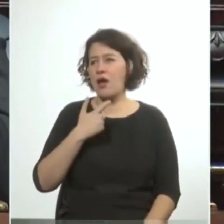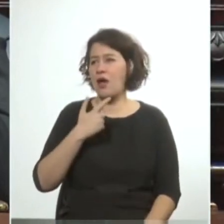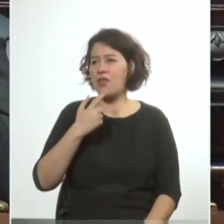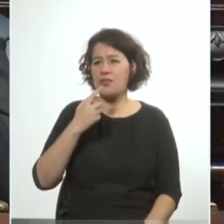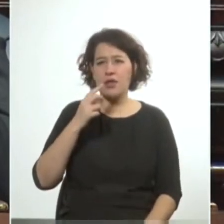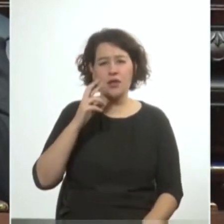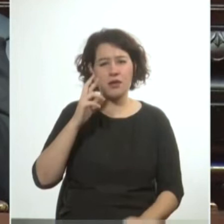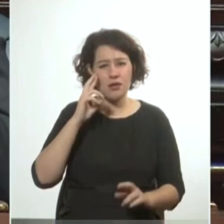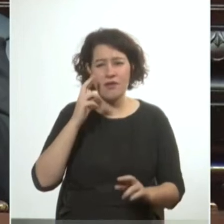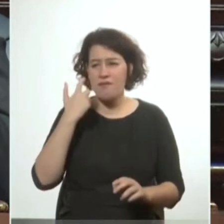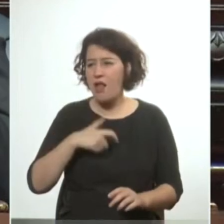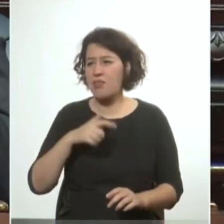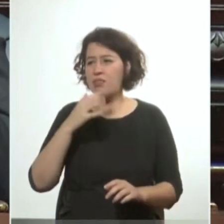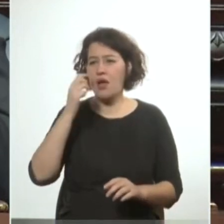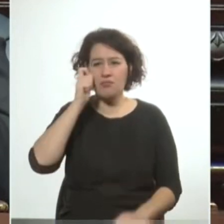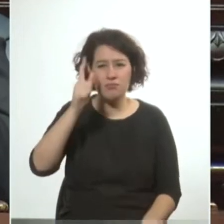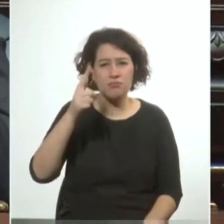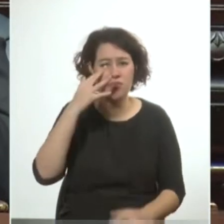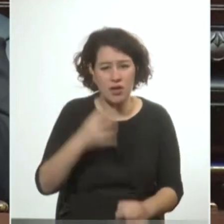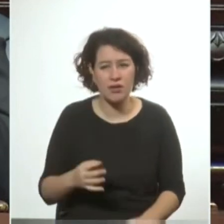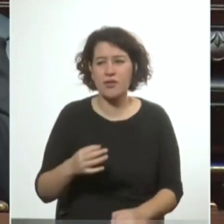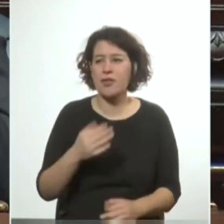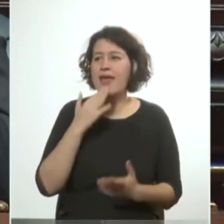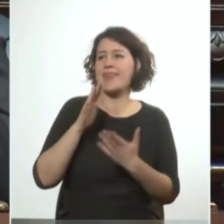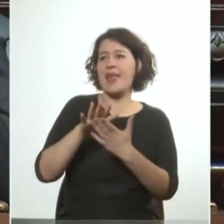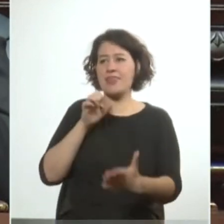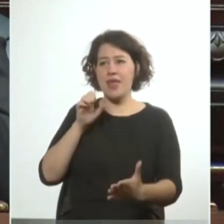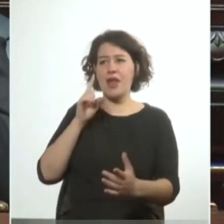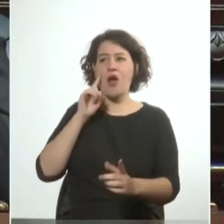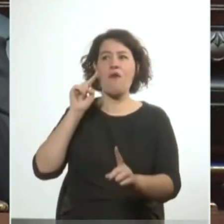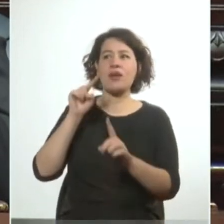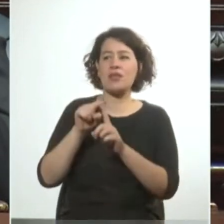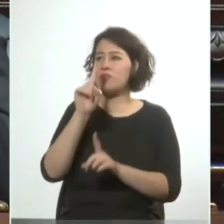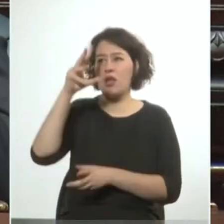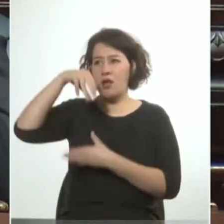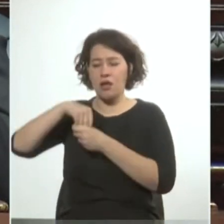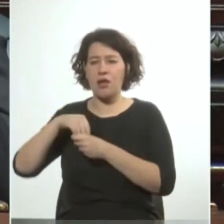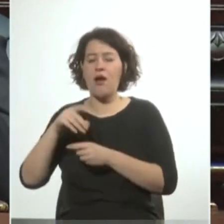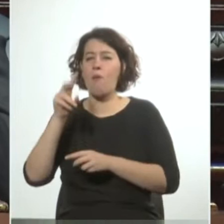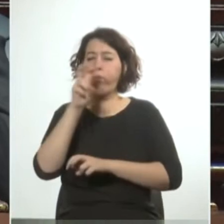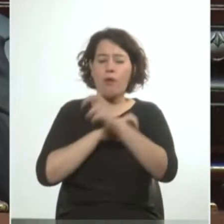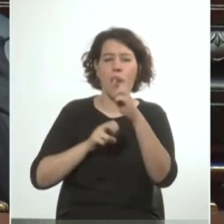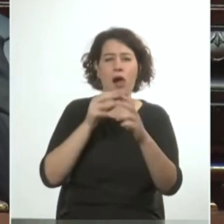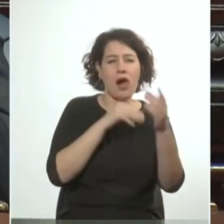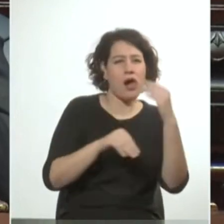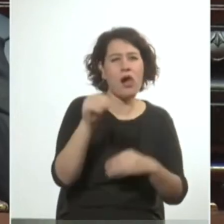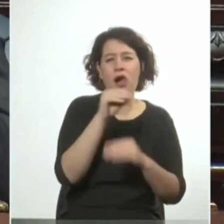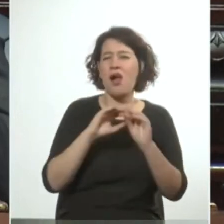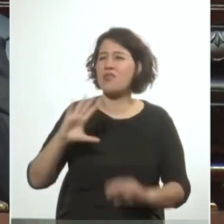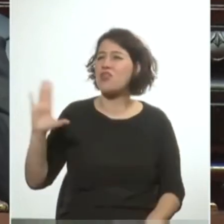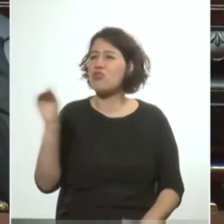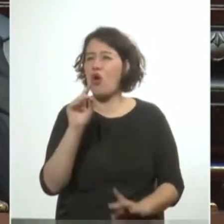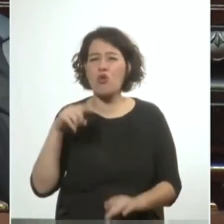la falta de una interpretación objetiva el intento de justificar acciones políticas por parte de todos